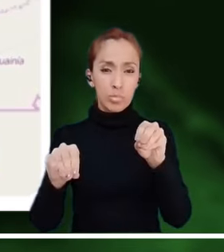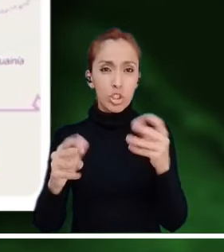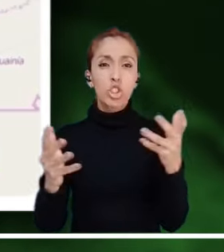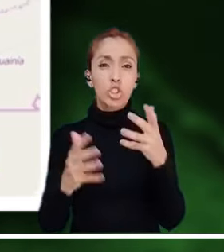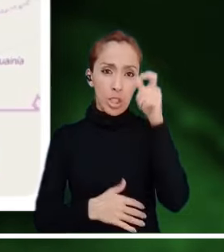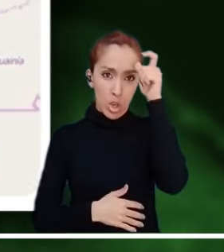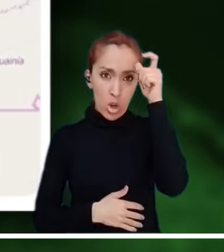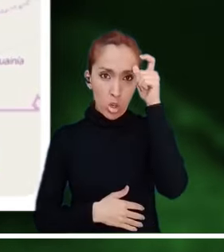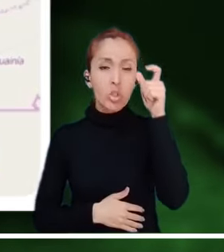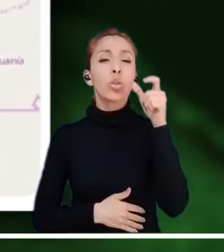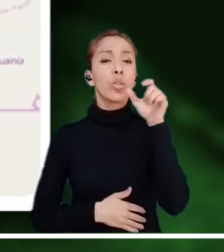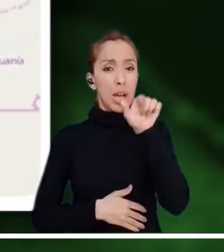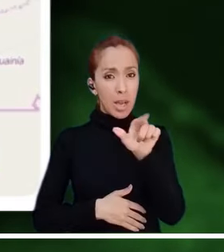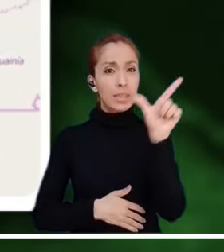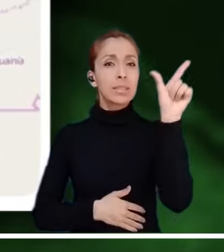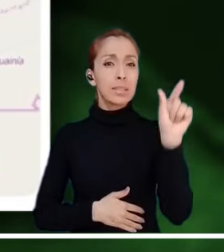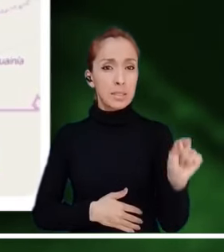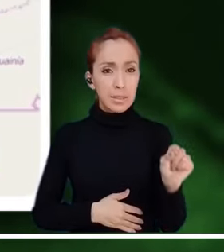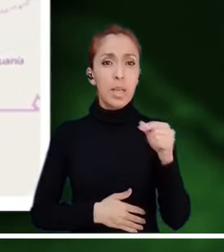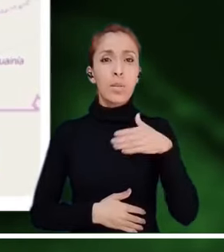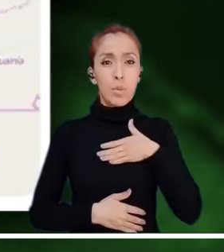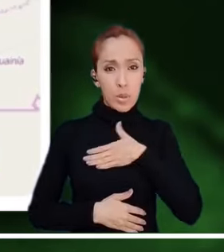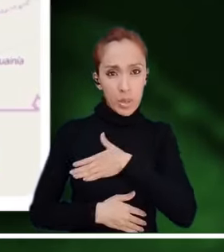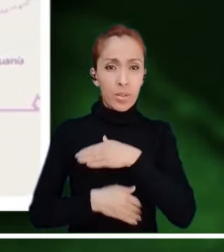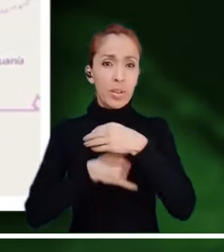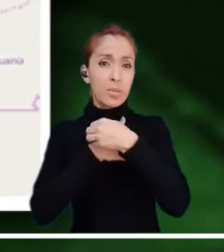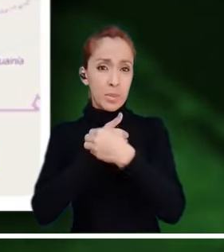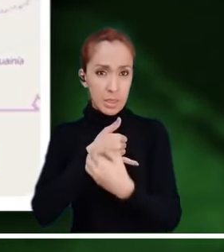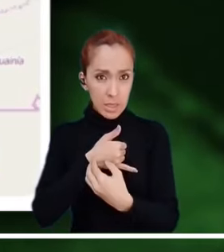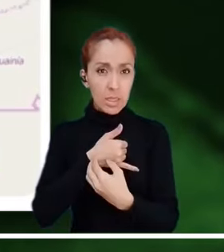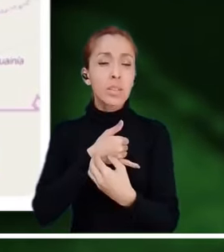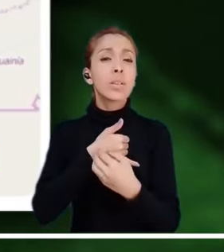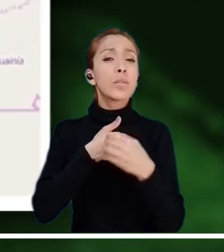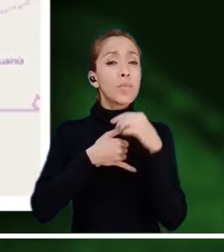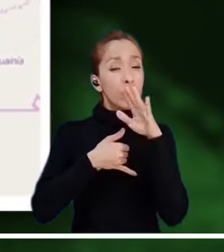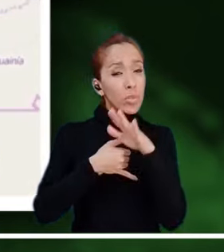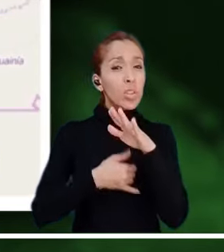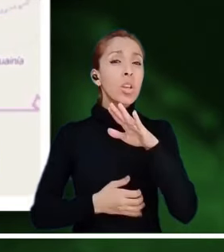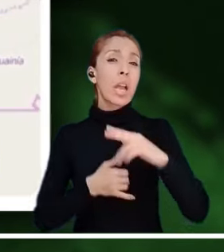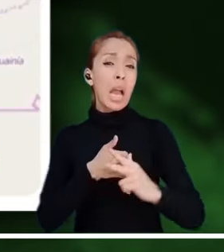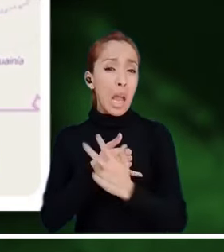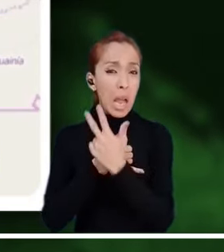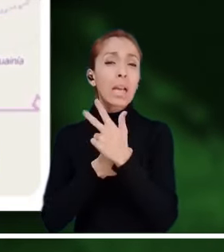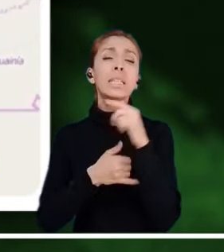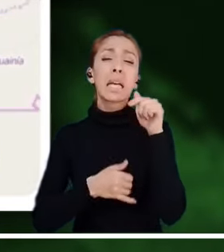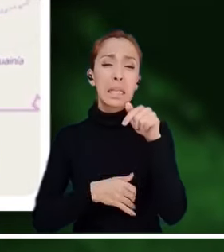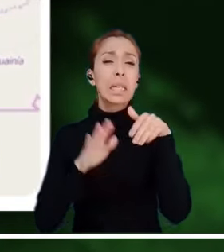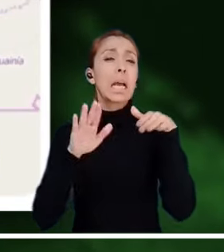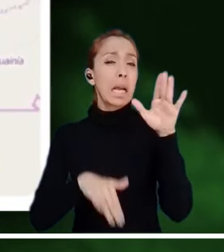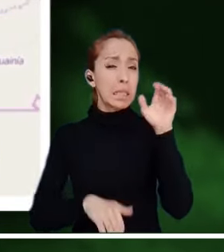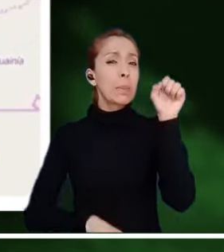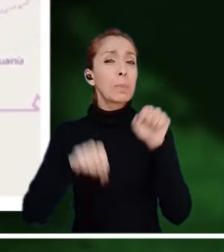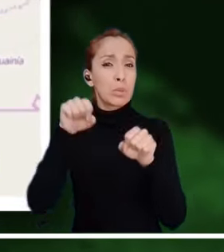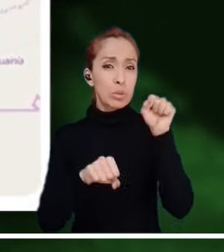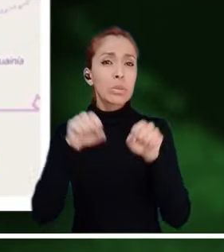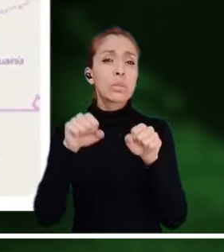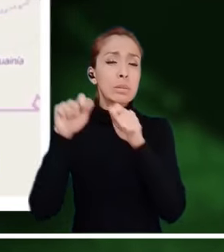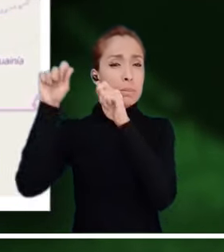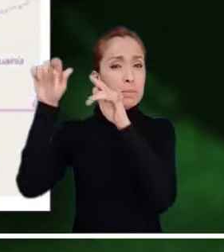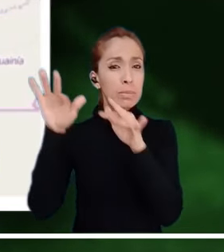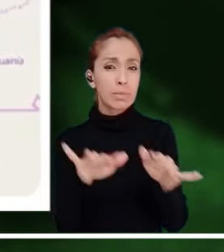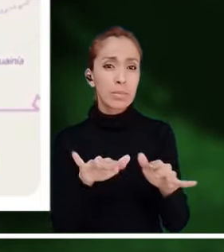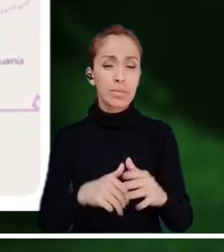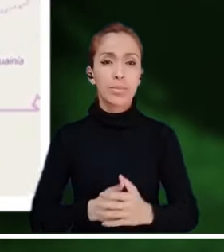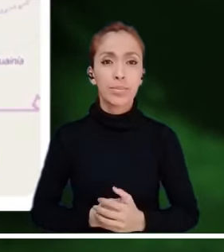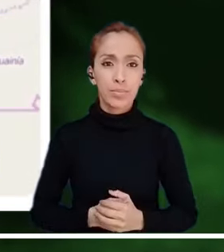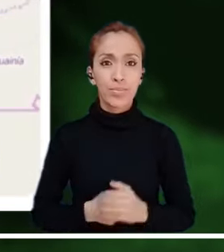Máxima atención se recomienda en Córdoba, César, Bolívar, el Pacífico, los Andes y la Orinoquía debido a la